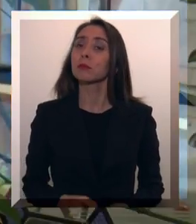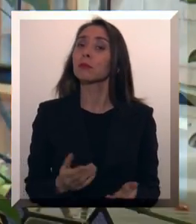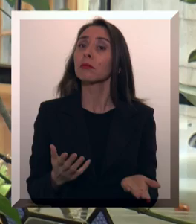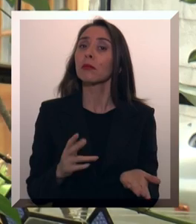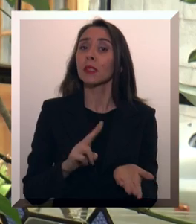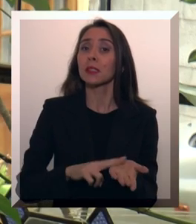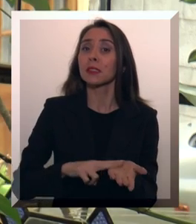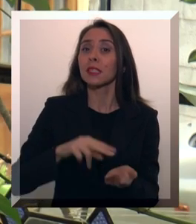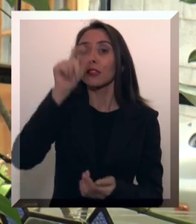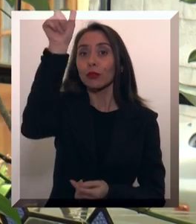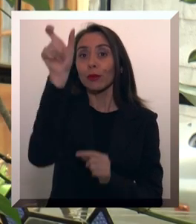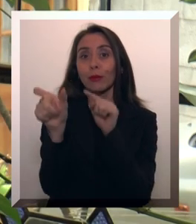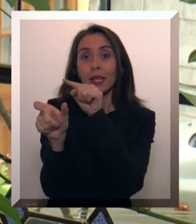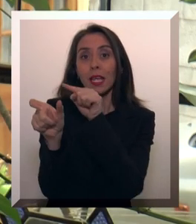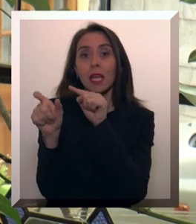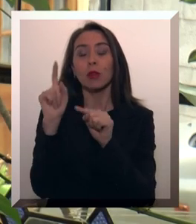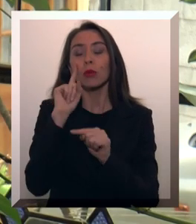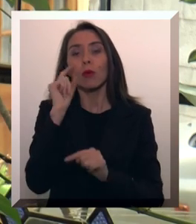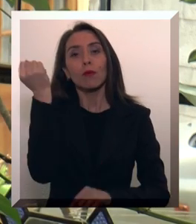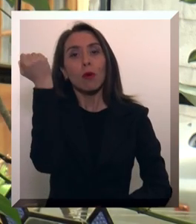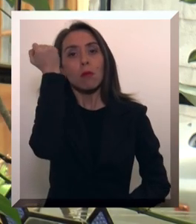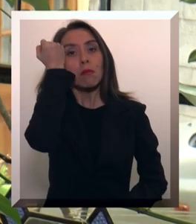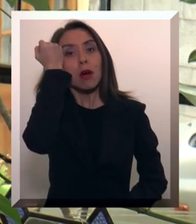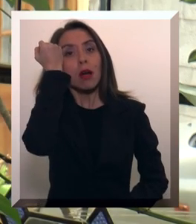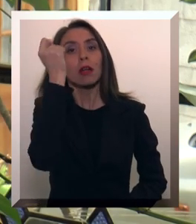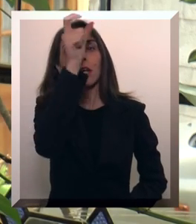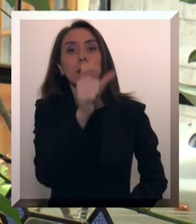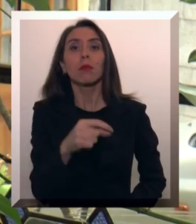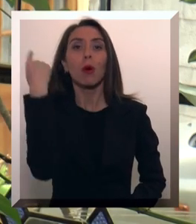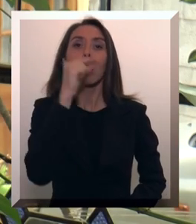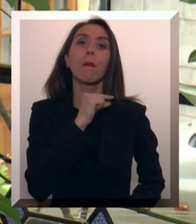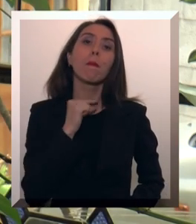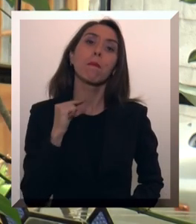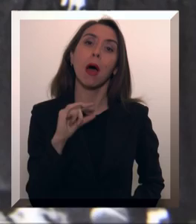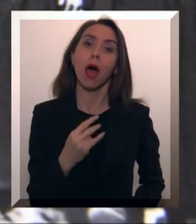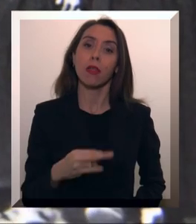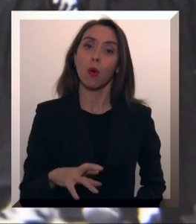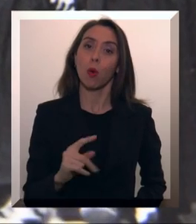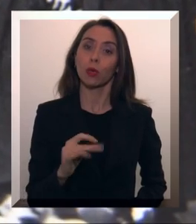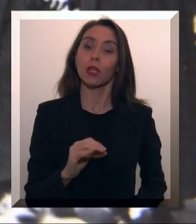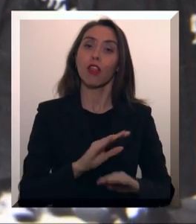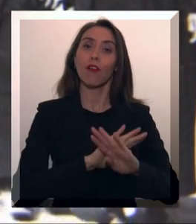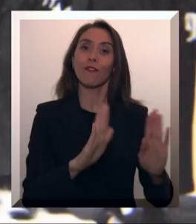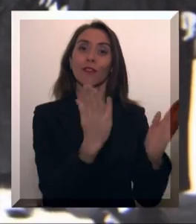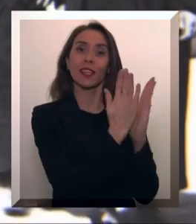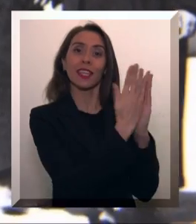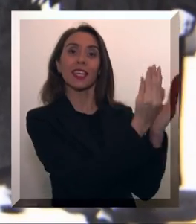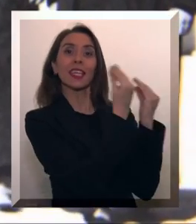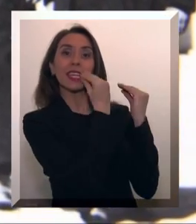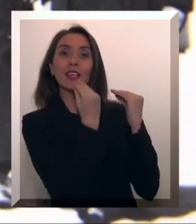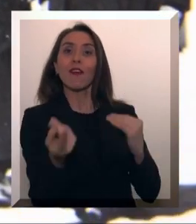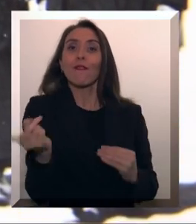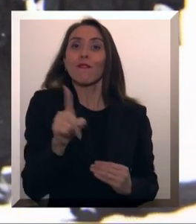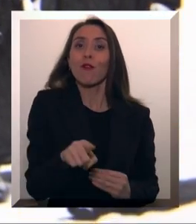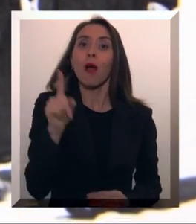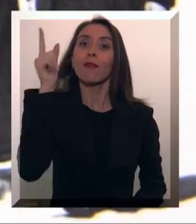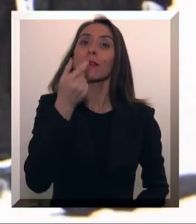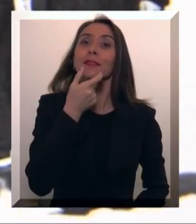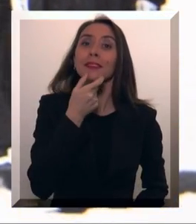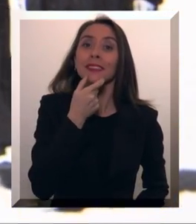Y ciertamente él había sido marcado por el padre Hurtado. Cuando él vuelve de sus estudios con su formación inglesa,